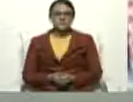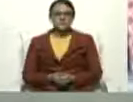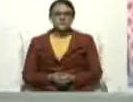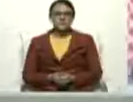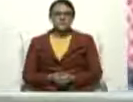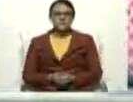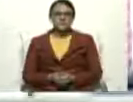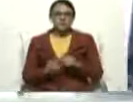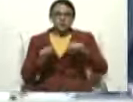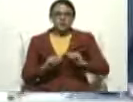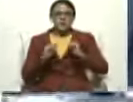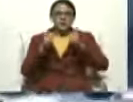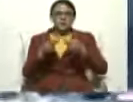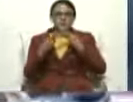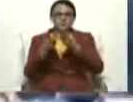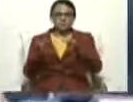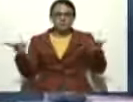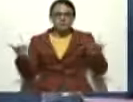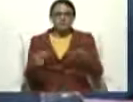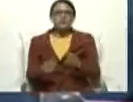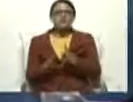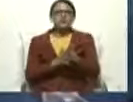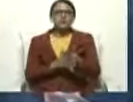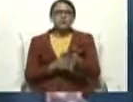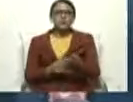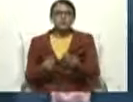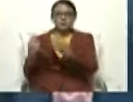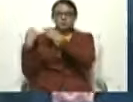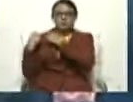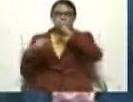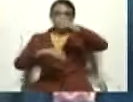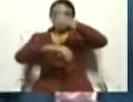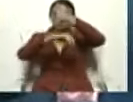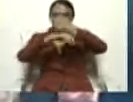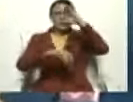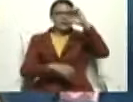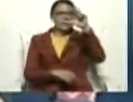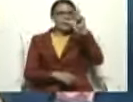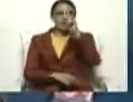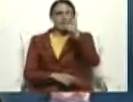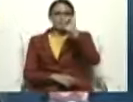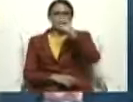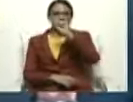declaración a cargo del presidente del Poder Electoral, doctor Elvis Amoroso.